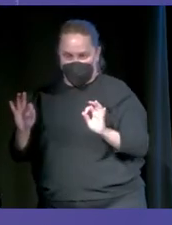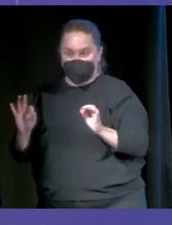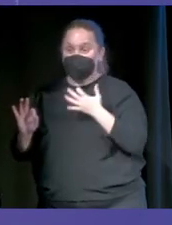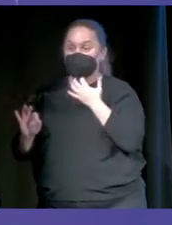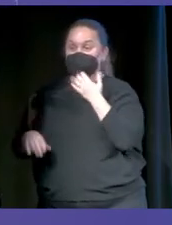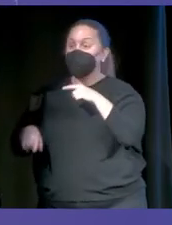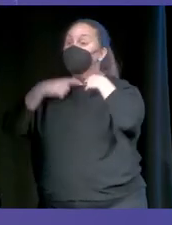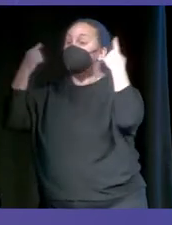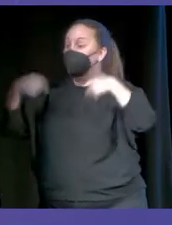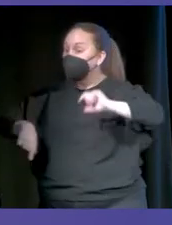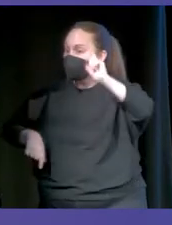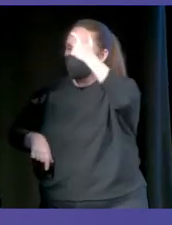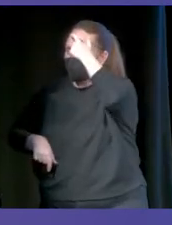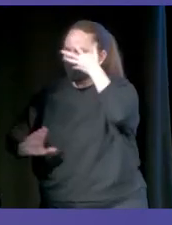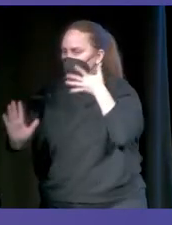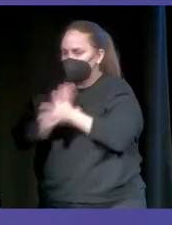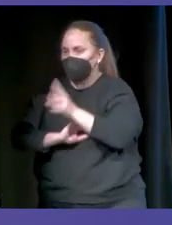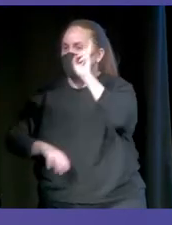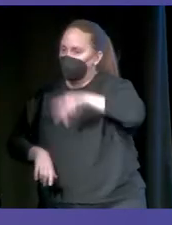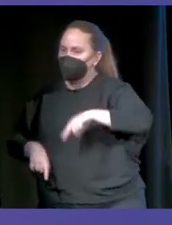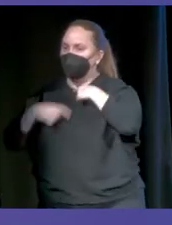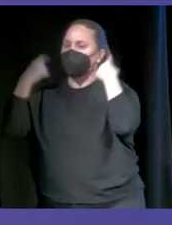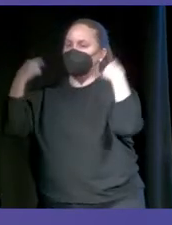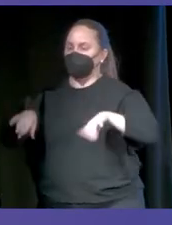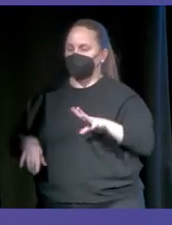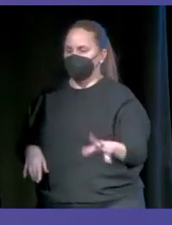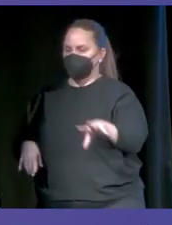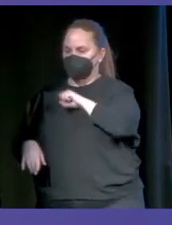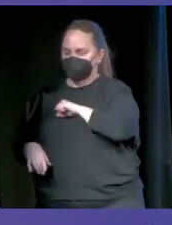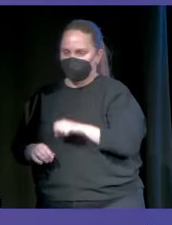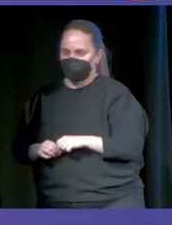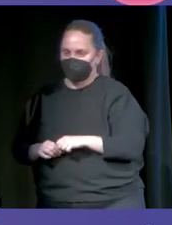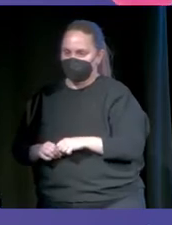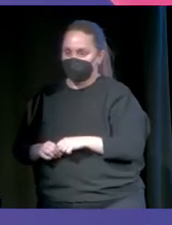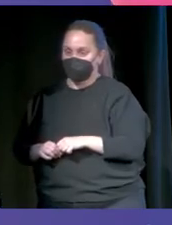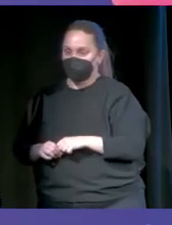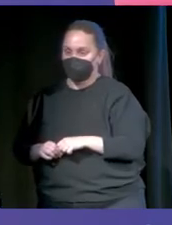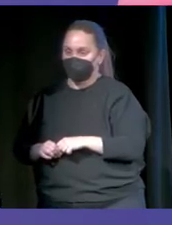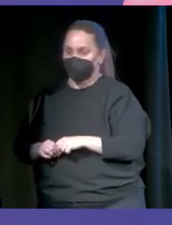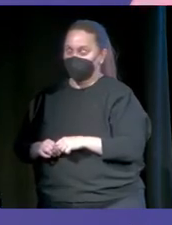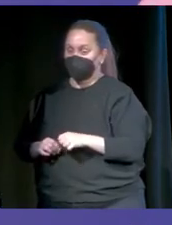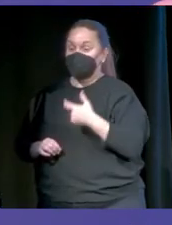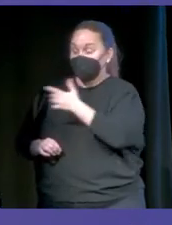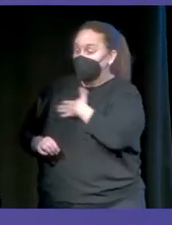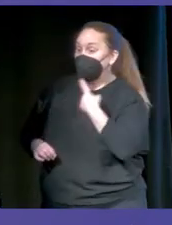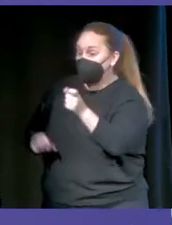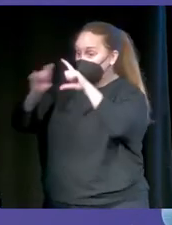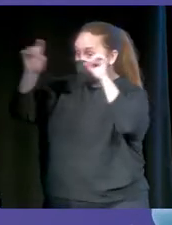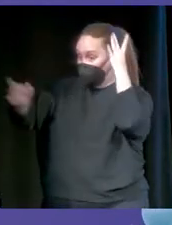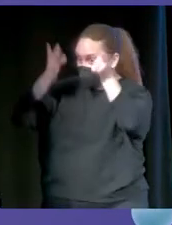si fracasas, eres un... Iba a decir emprendedor, pero fracasado me sirve, sí, gracias.